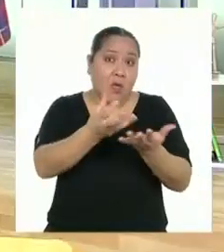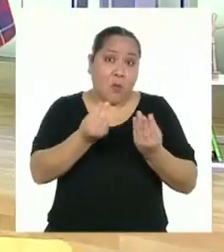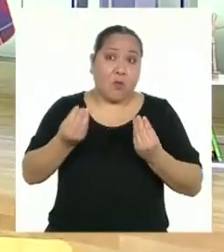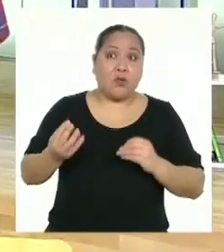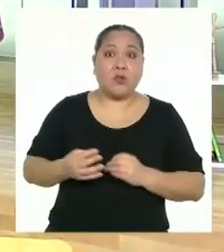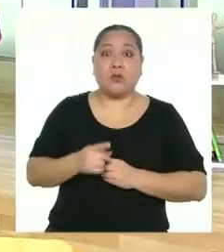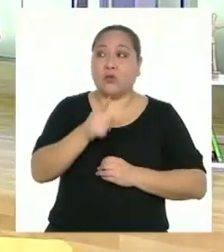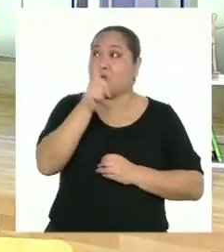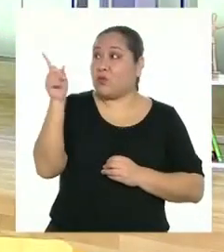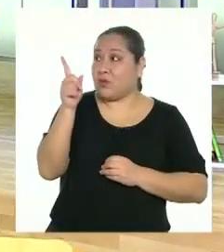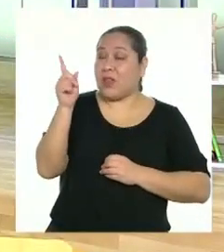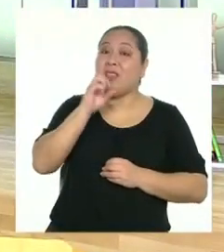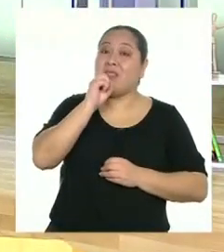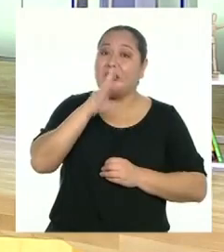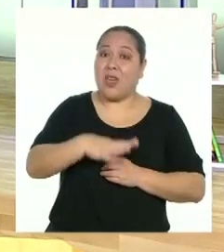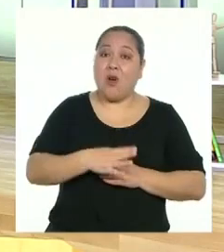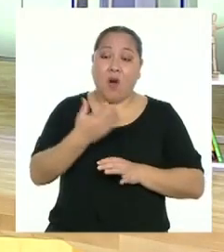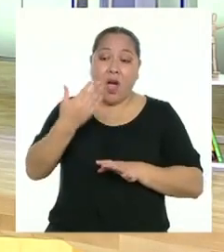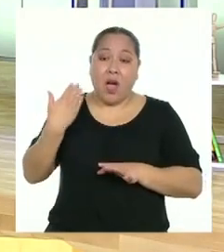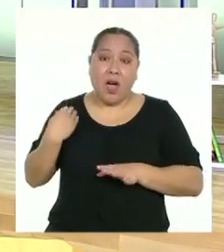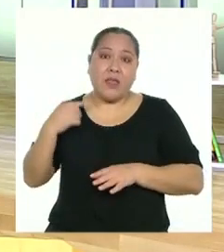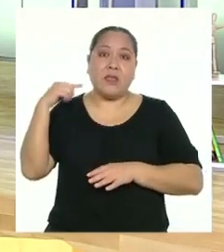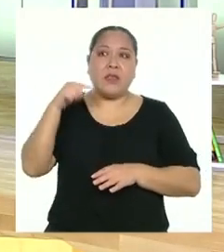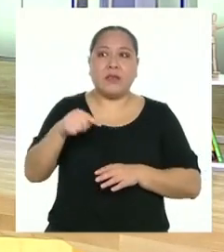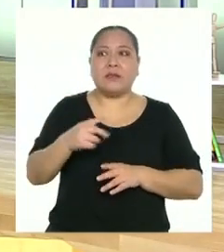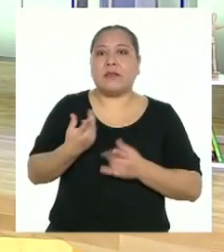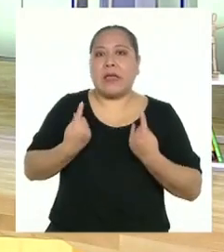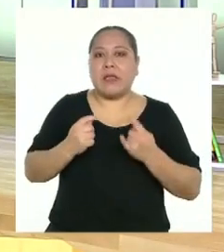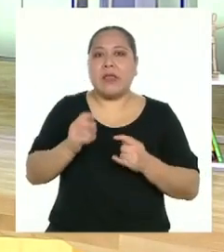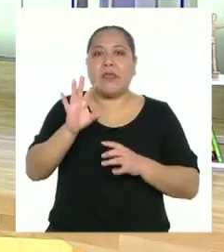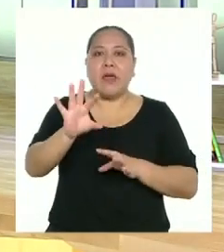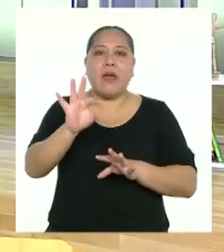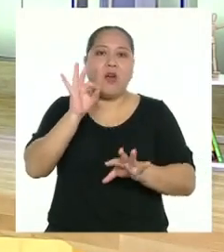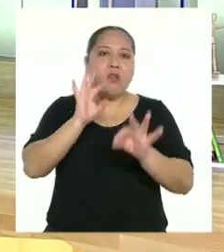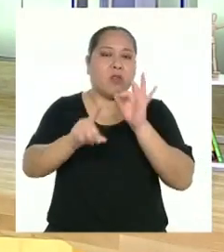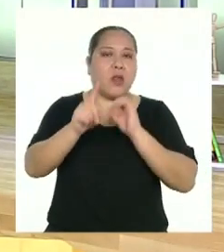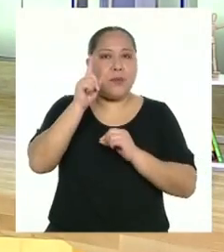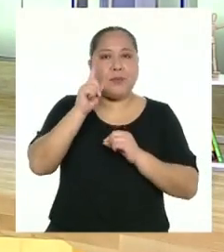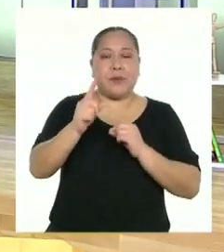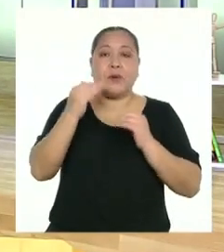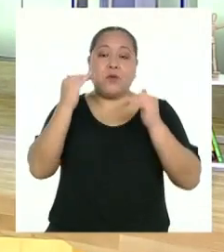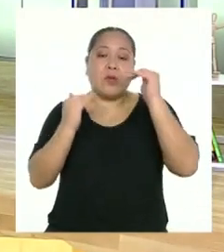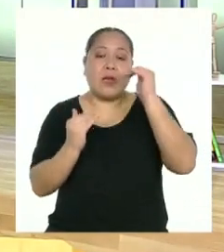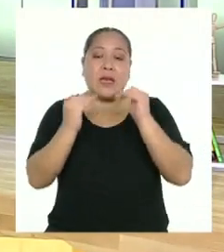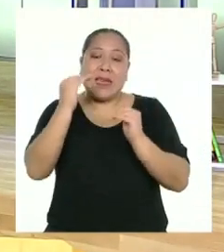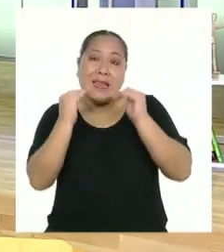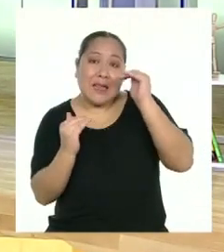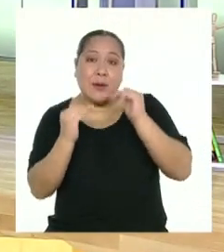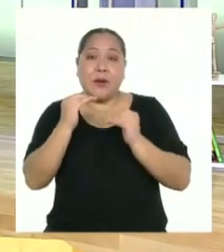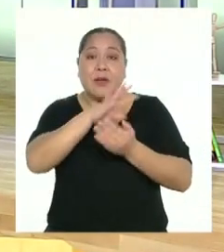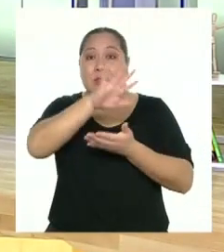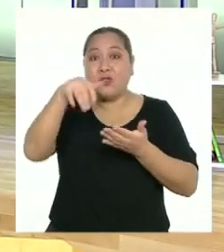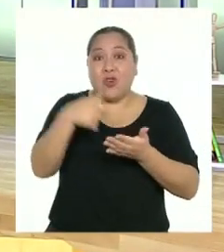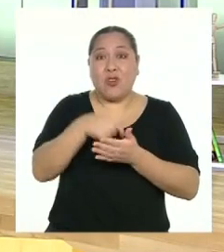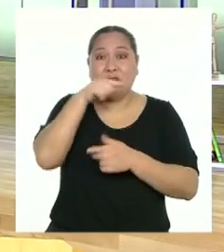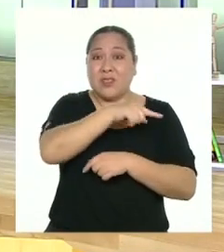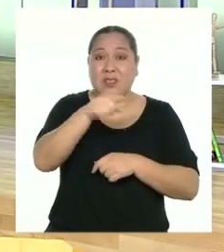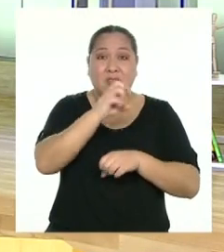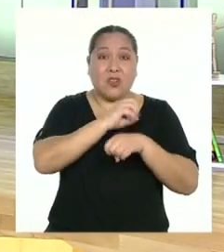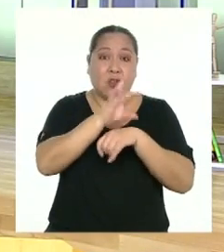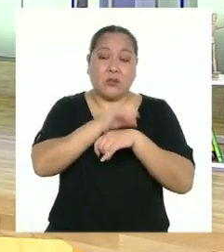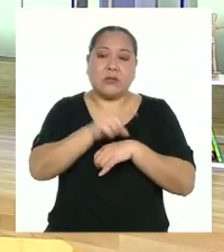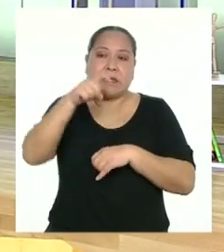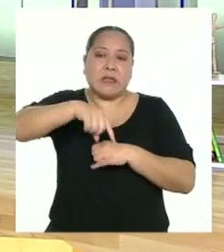Como usted mencionó hace un momento, se trata de encontrar un equilibrio entre todos ellos, lo cual implica organizar